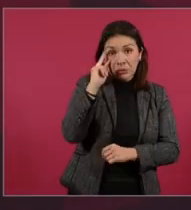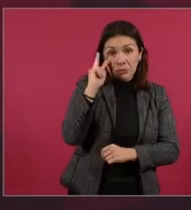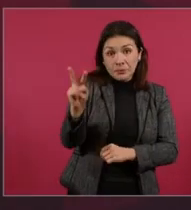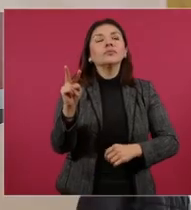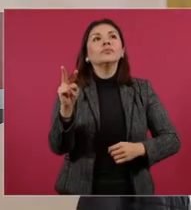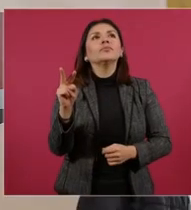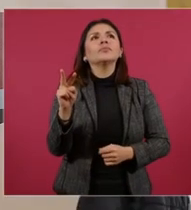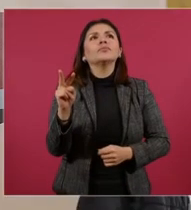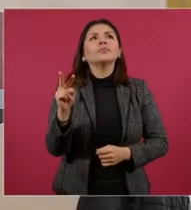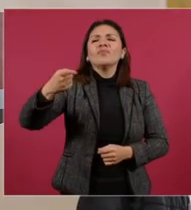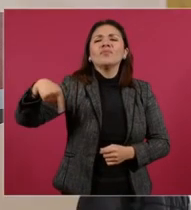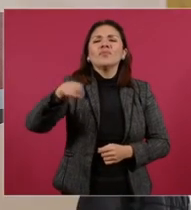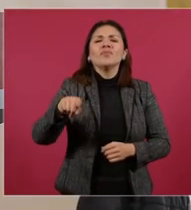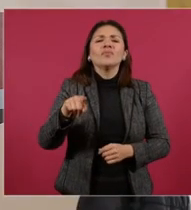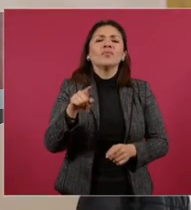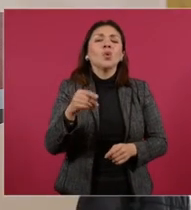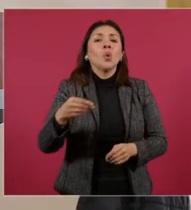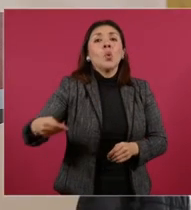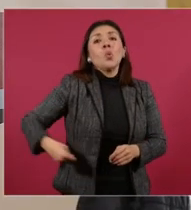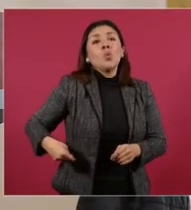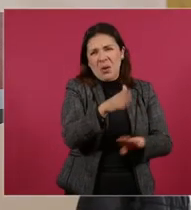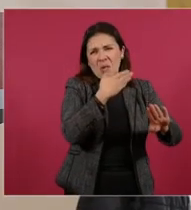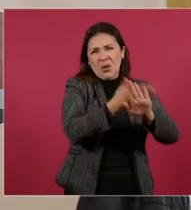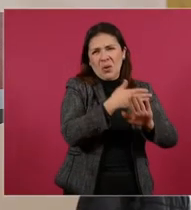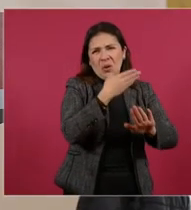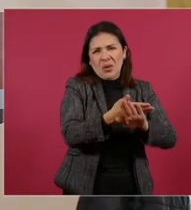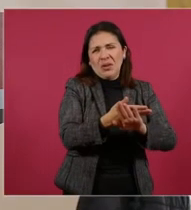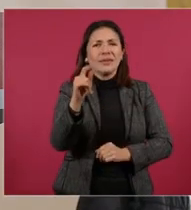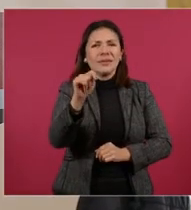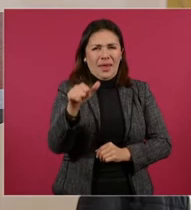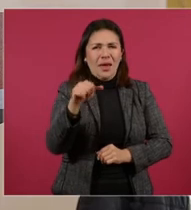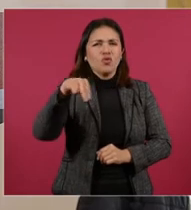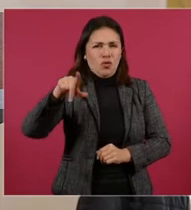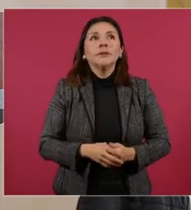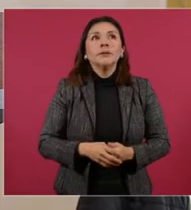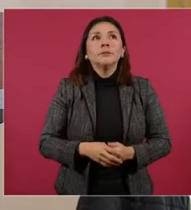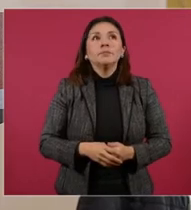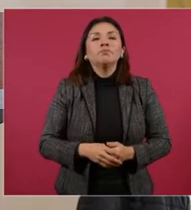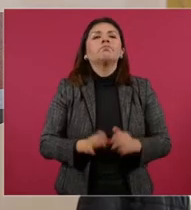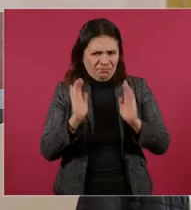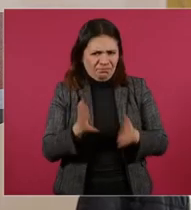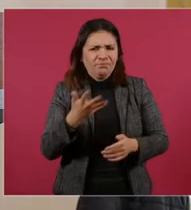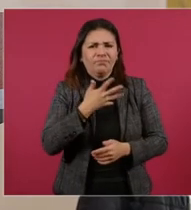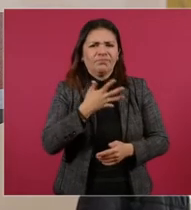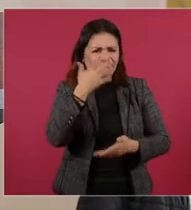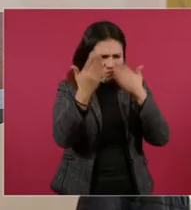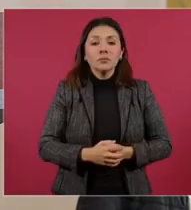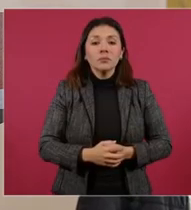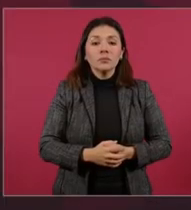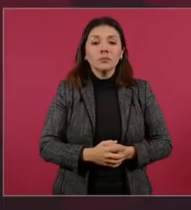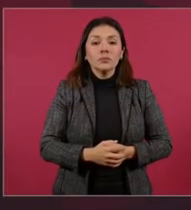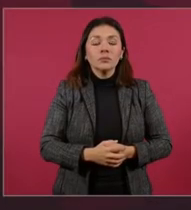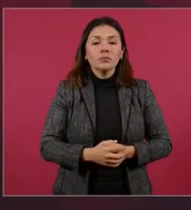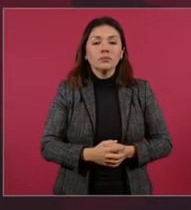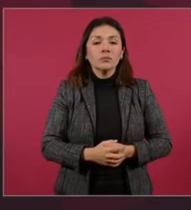que se culpa a la refinería de Cadereyta, se han hecho estudios, se puede probar.